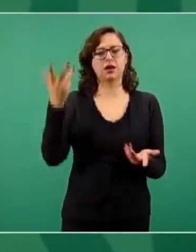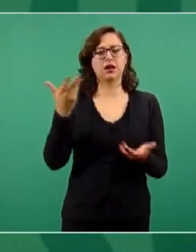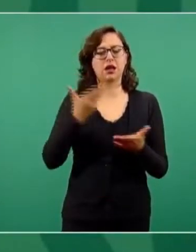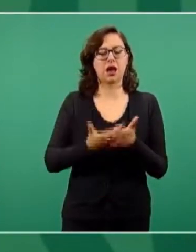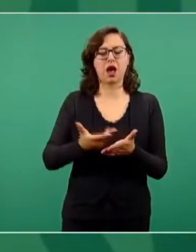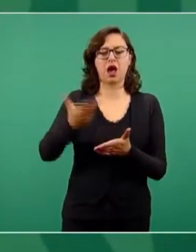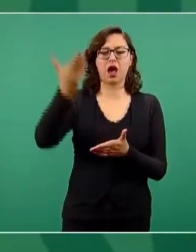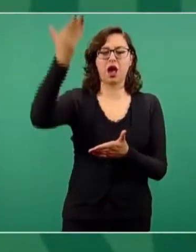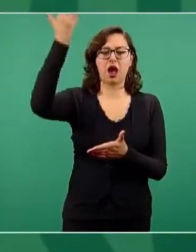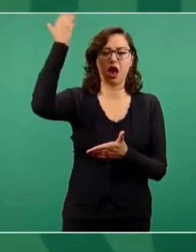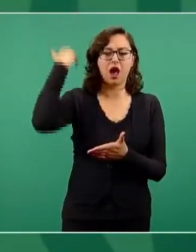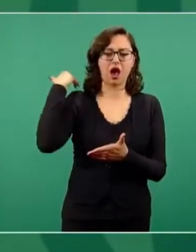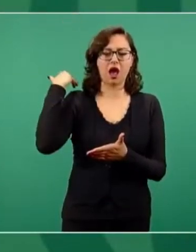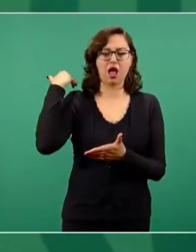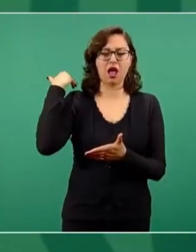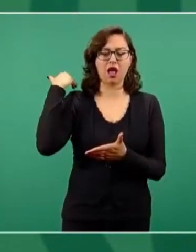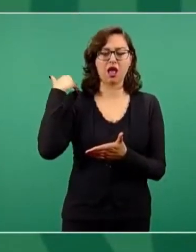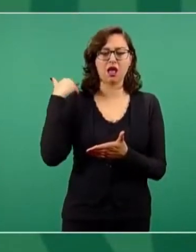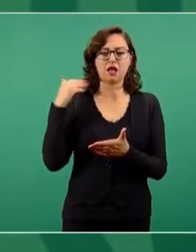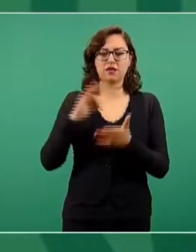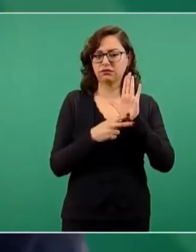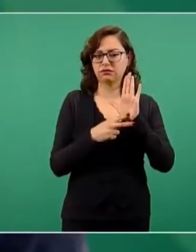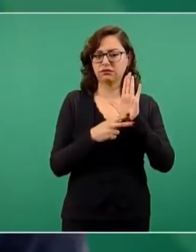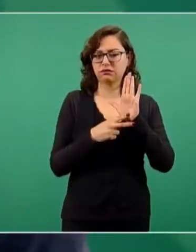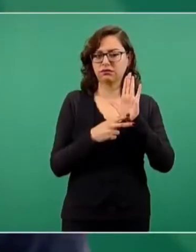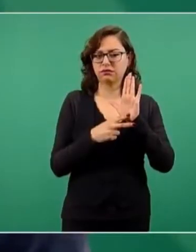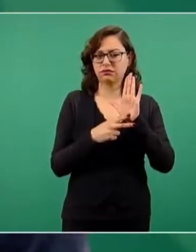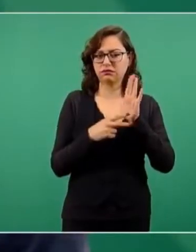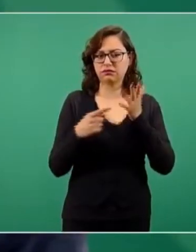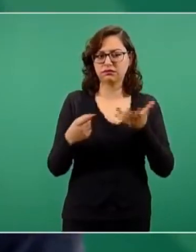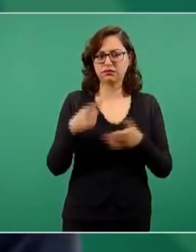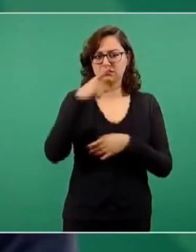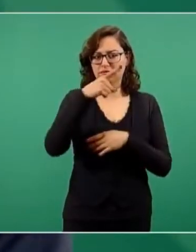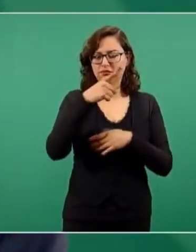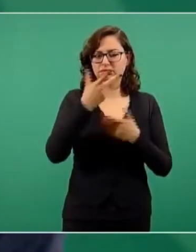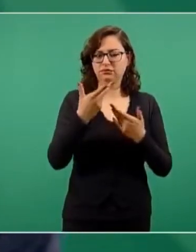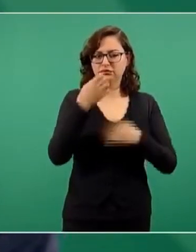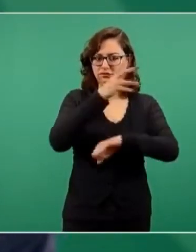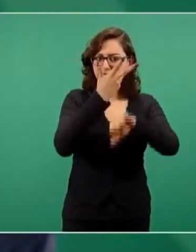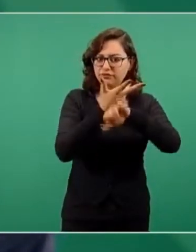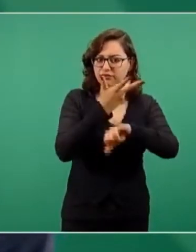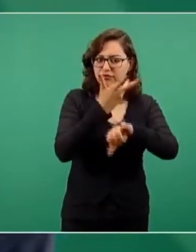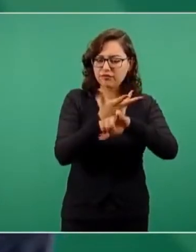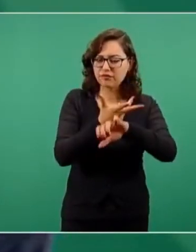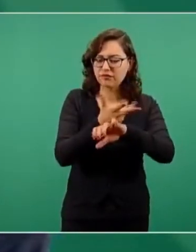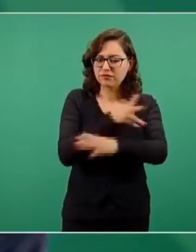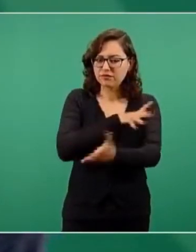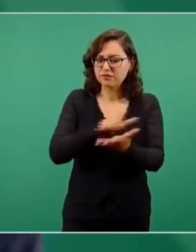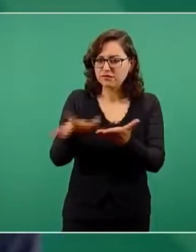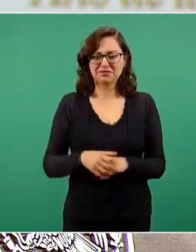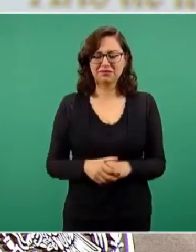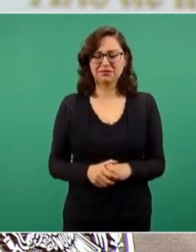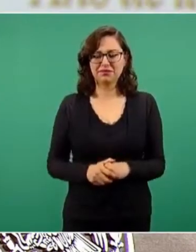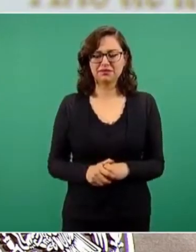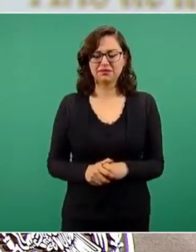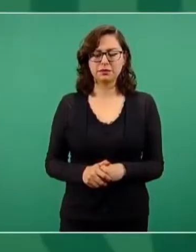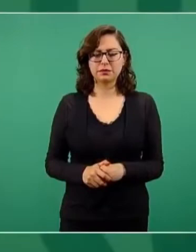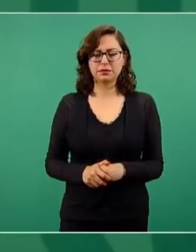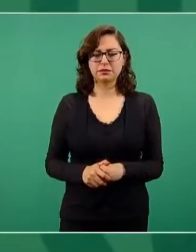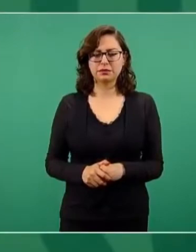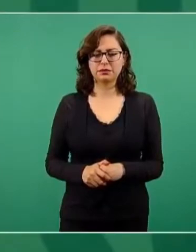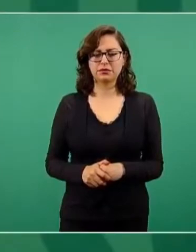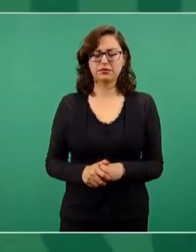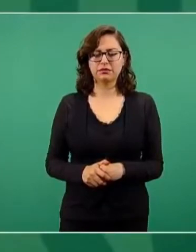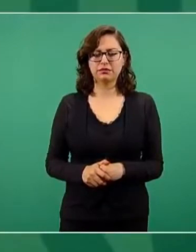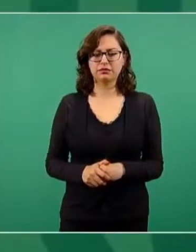ocasión una factura de la embajada de Estados Unidos a una organización. Siempre